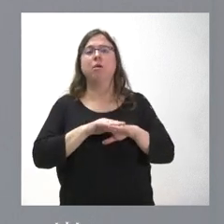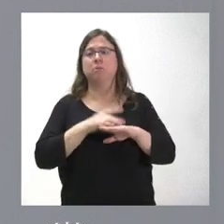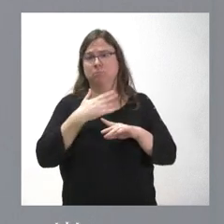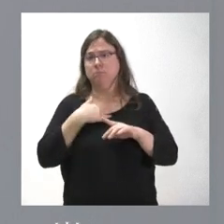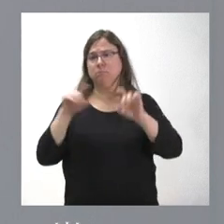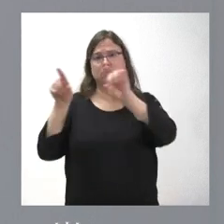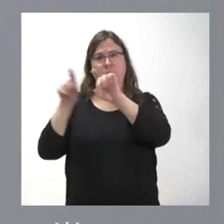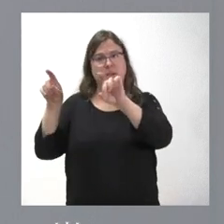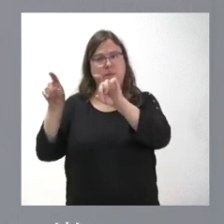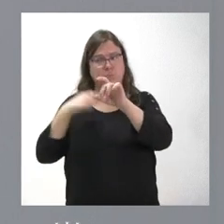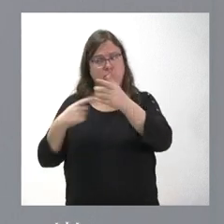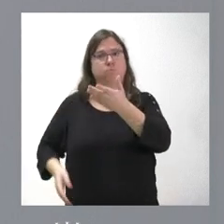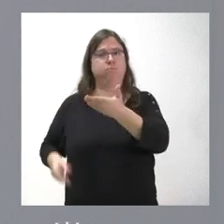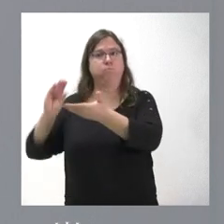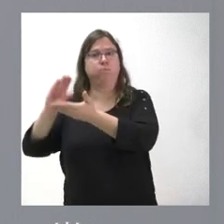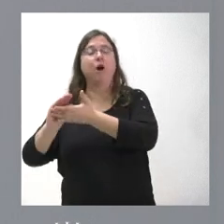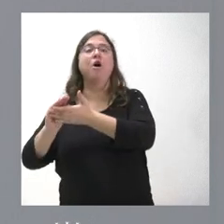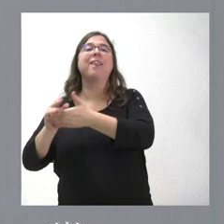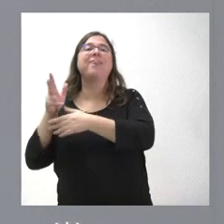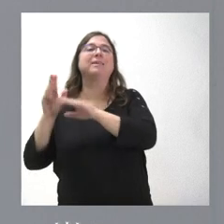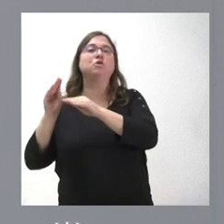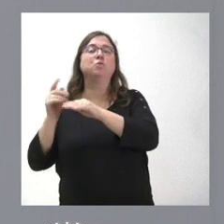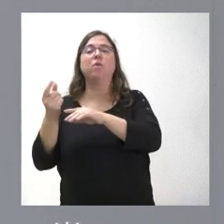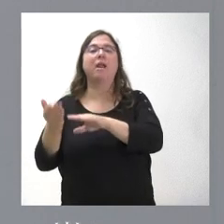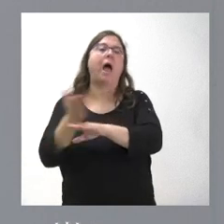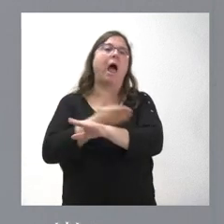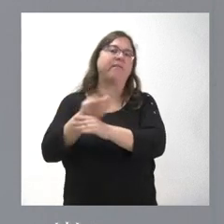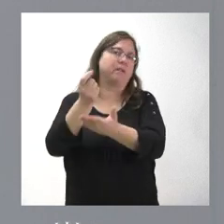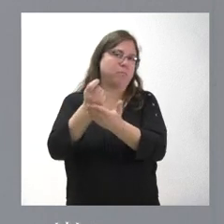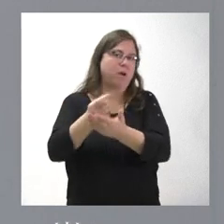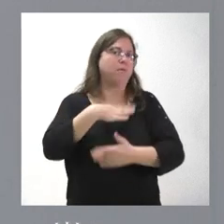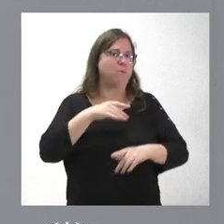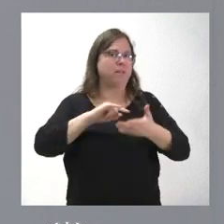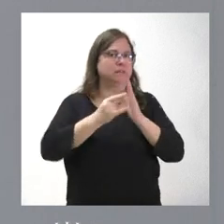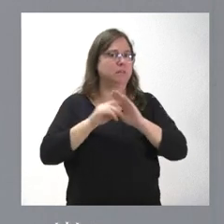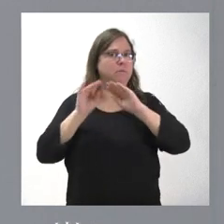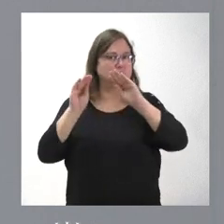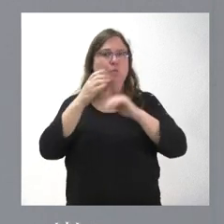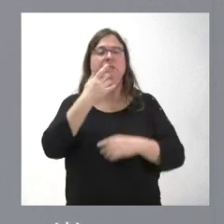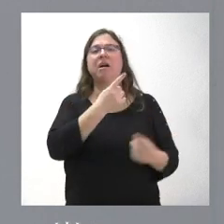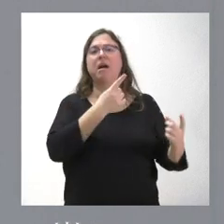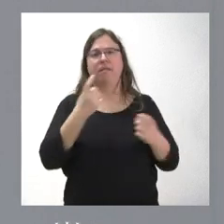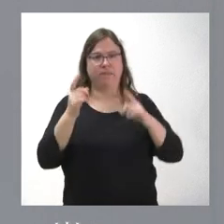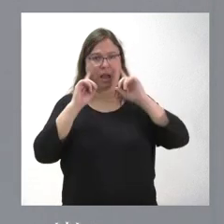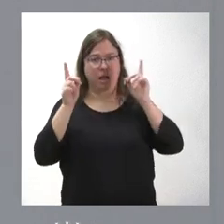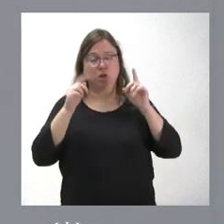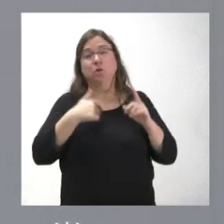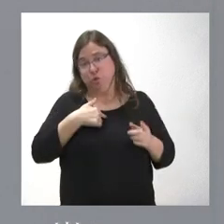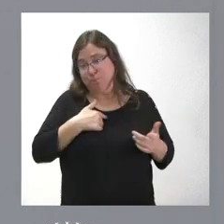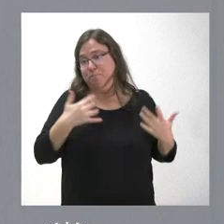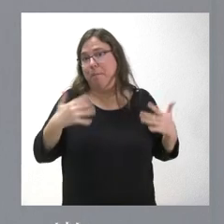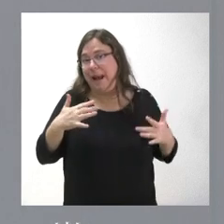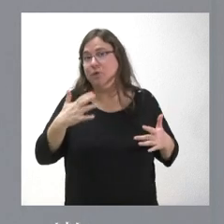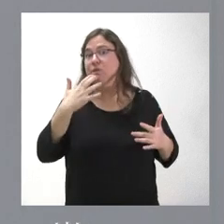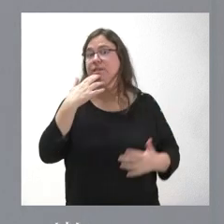contratista es una empresa que tiene que tener sus mecanismos de ir adelantando sus pagos y sus mecanismos si fuera este el caso. Yo me alegro si